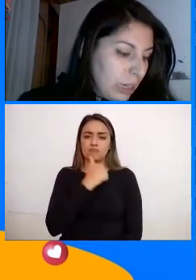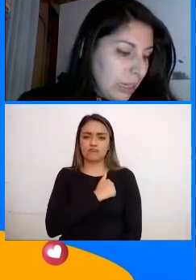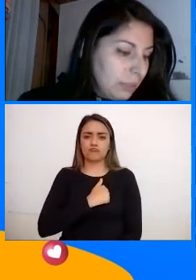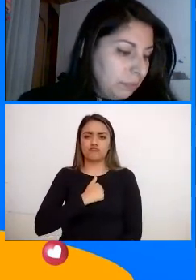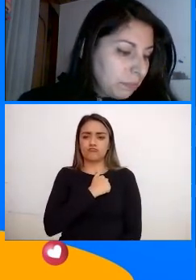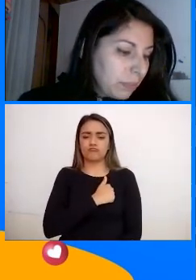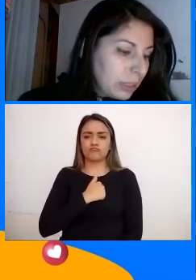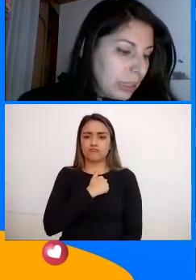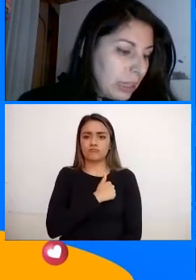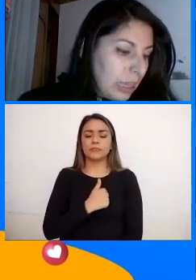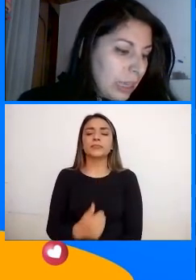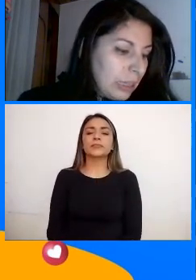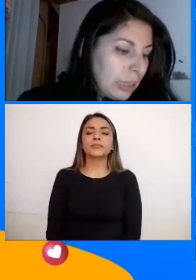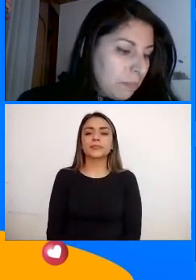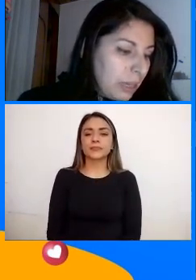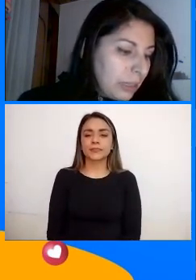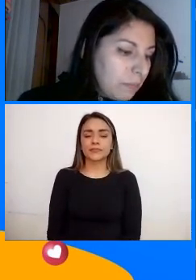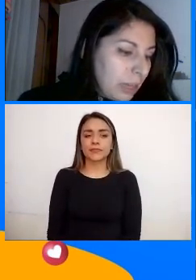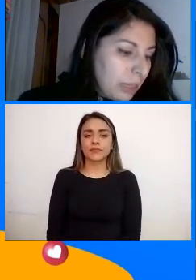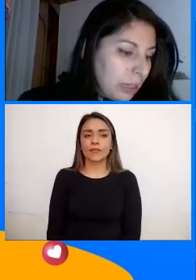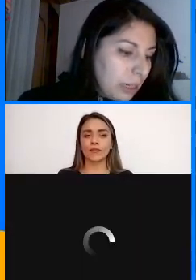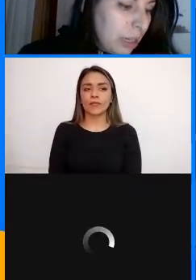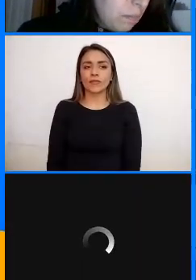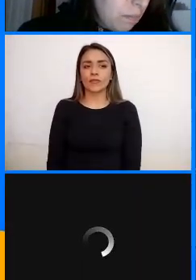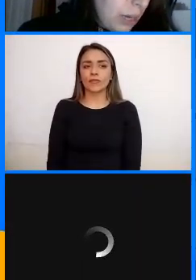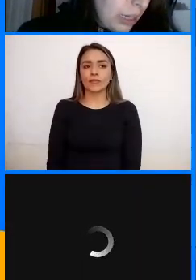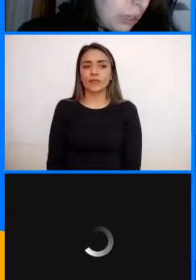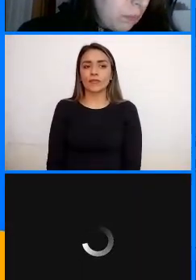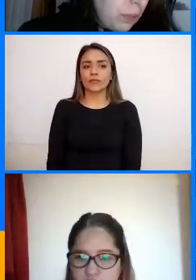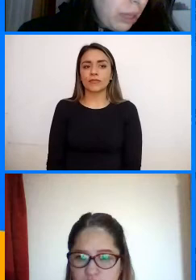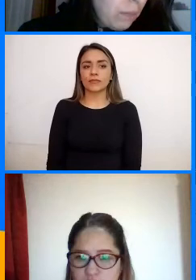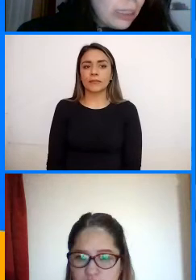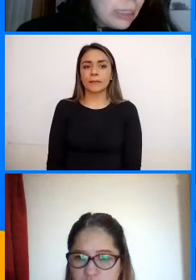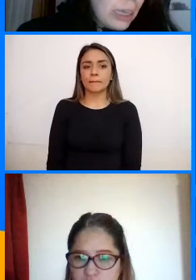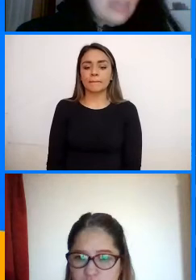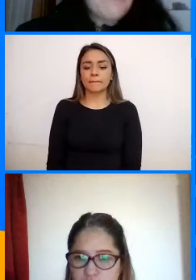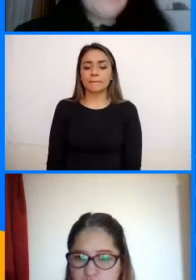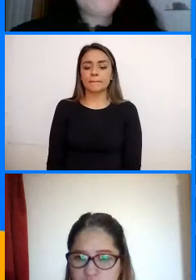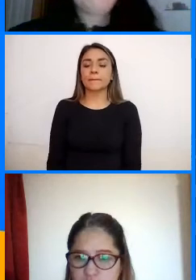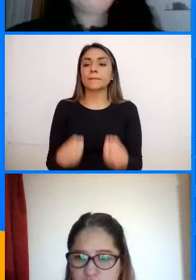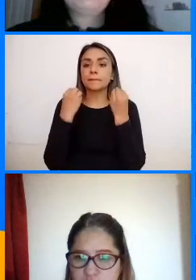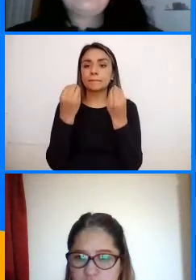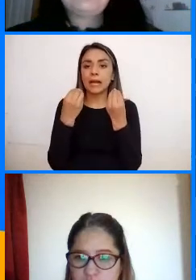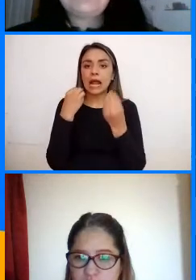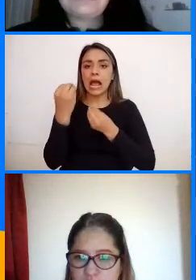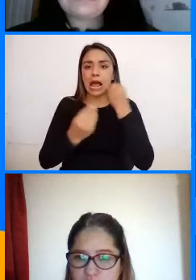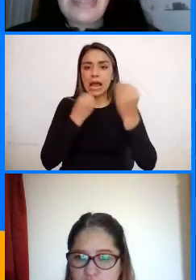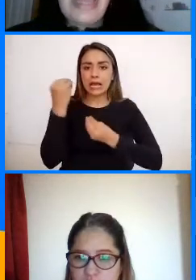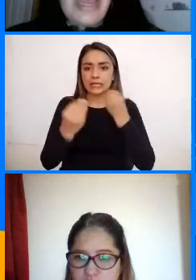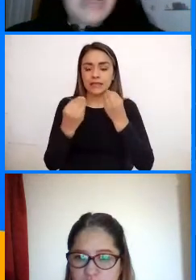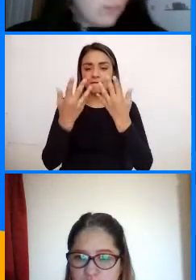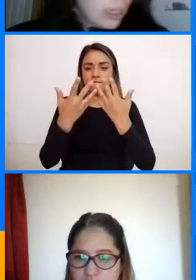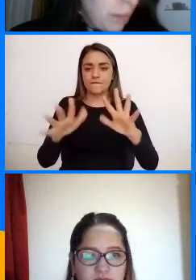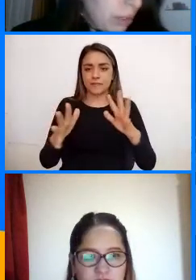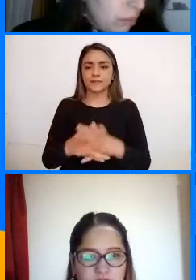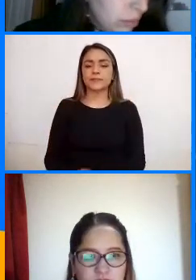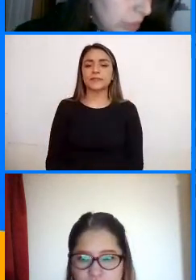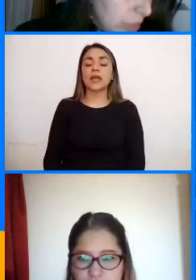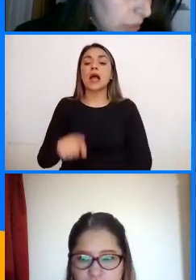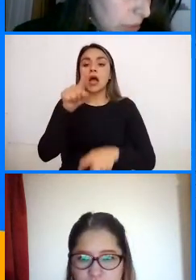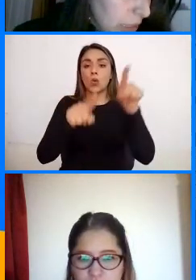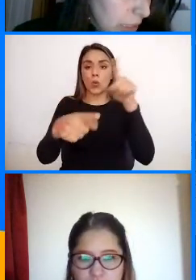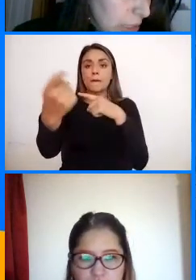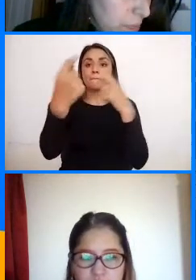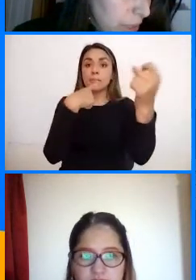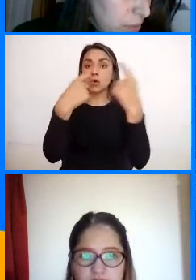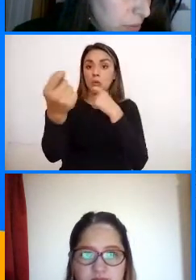Con el link ¿Sí? Del Mentimeter Para que lo podamos Hacer Y podamos finalizar Algunas preguntas